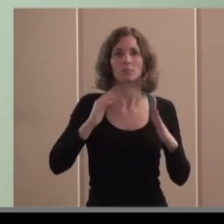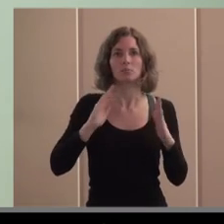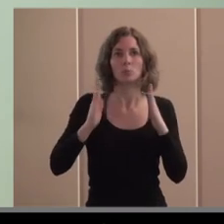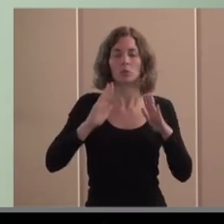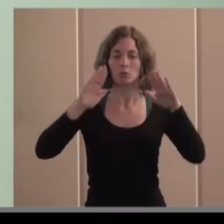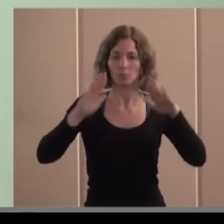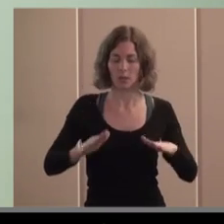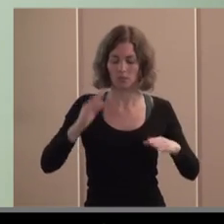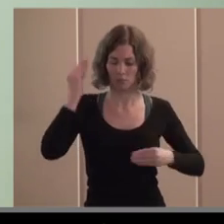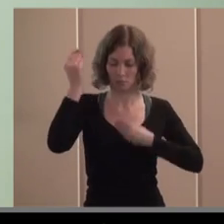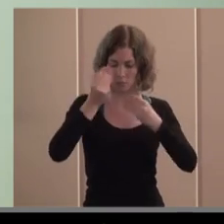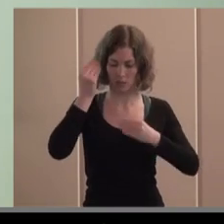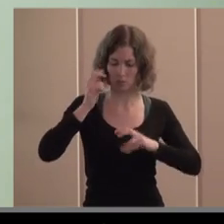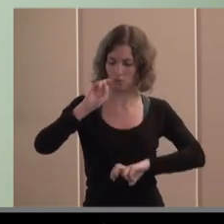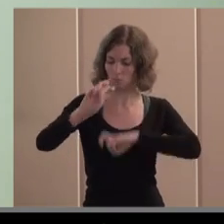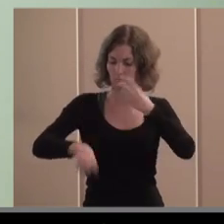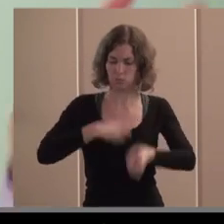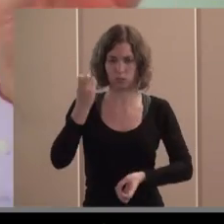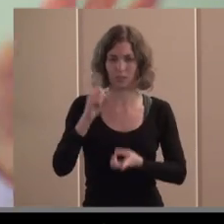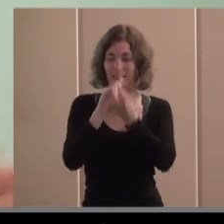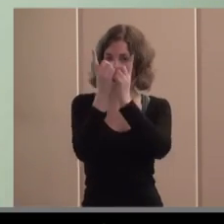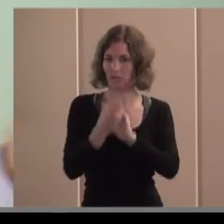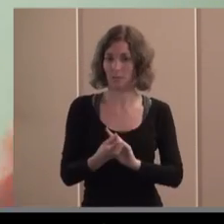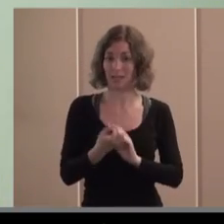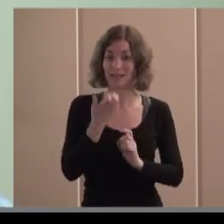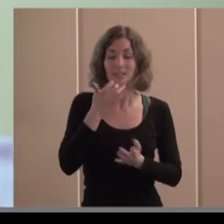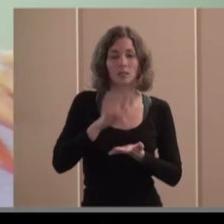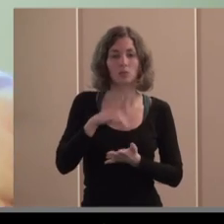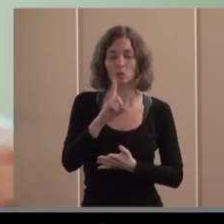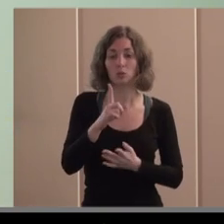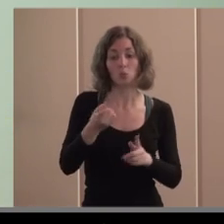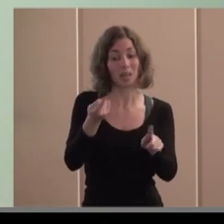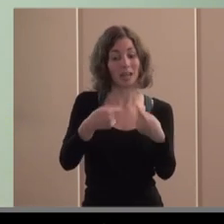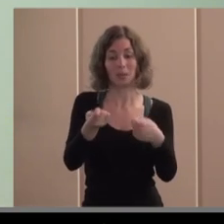te quedas obsoleto te quedas fuera del mercado sea mercado